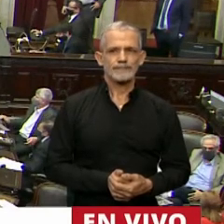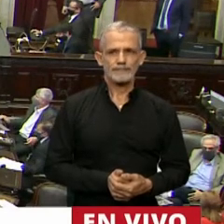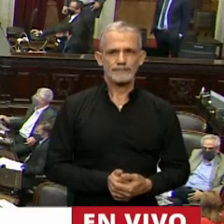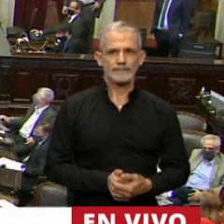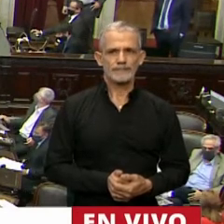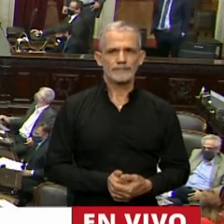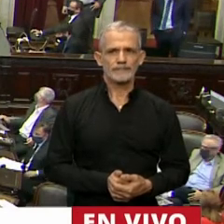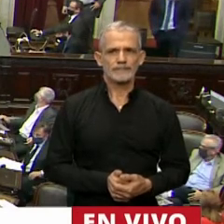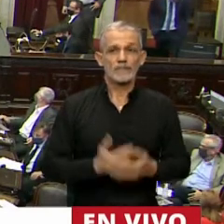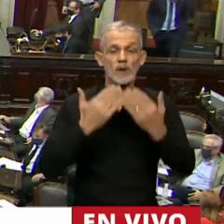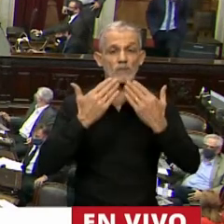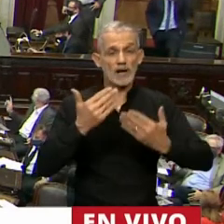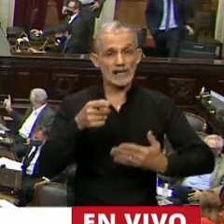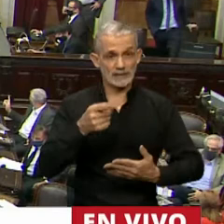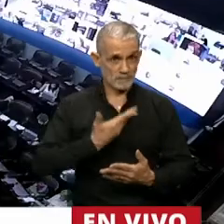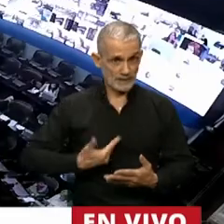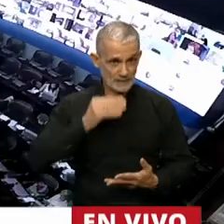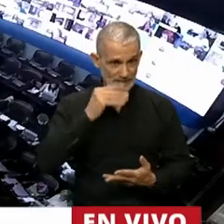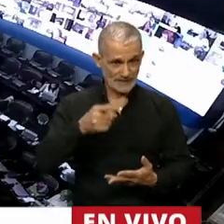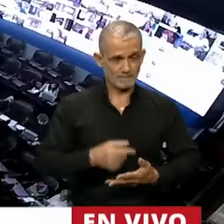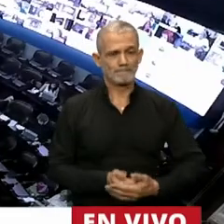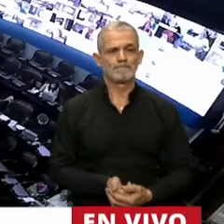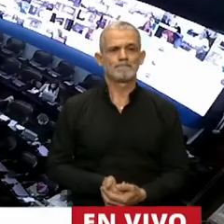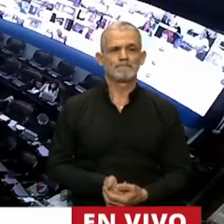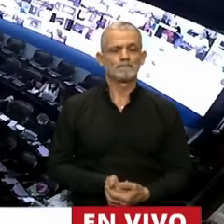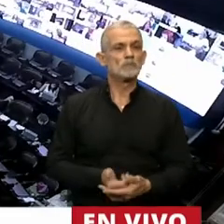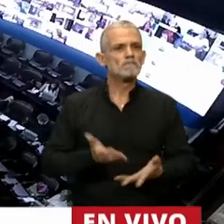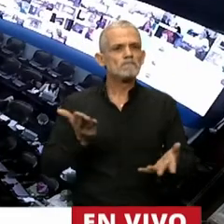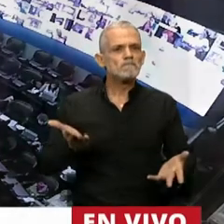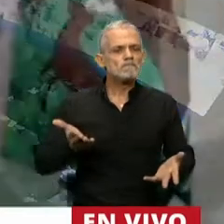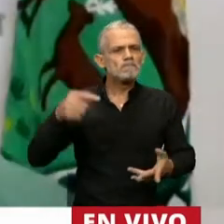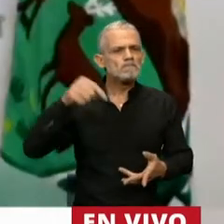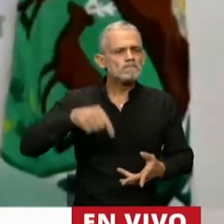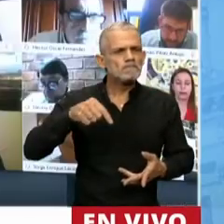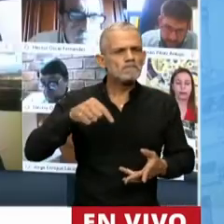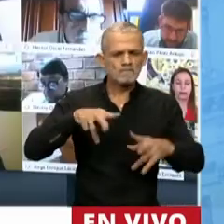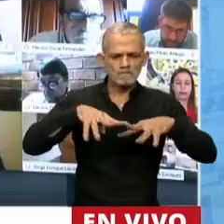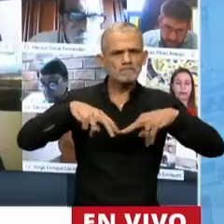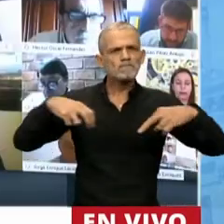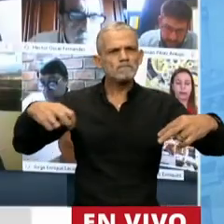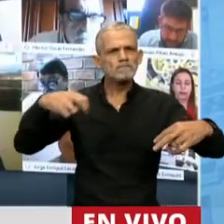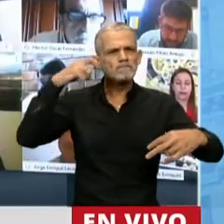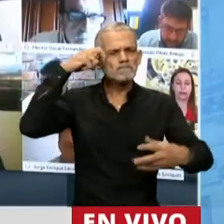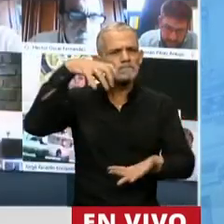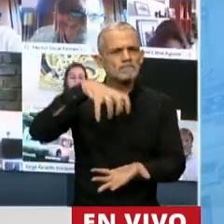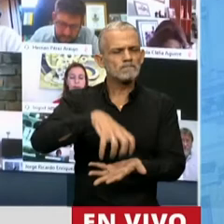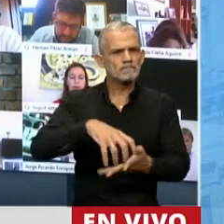Gracias, presidente. En este honorable recinto